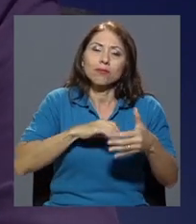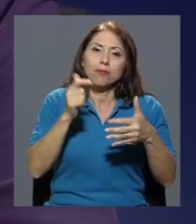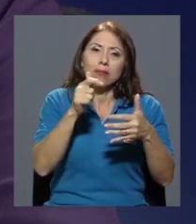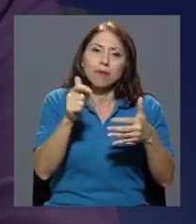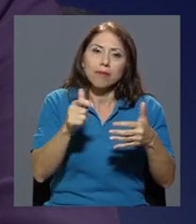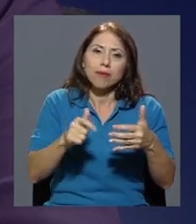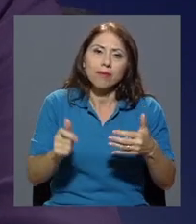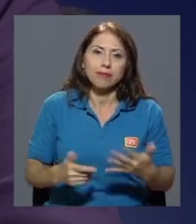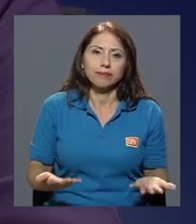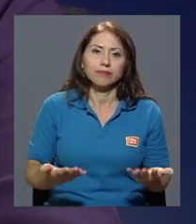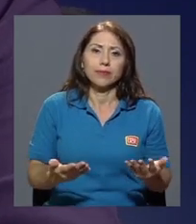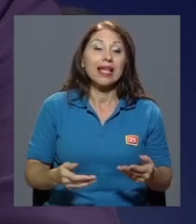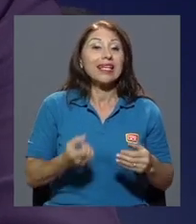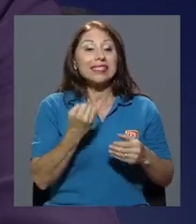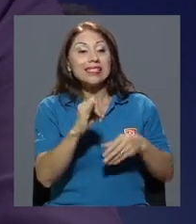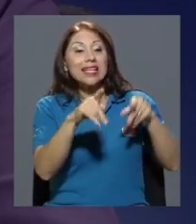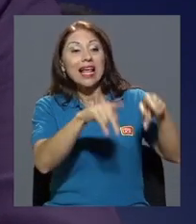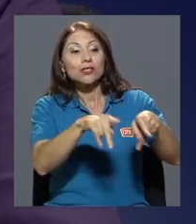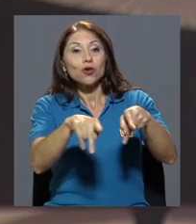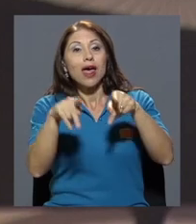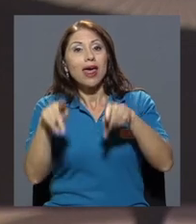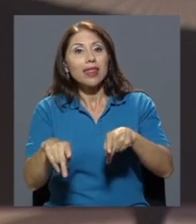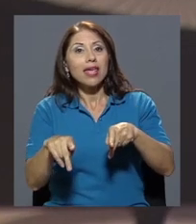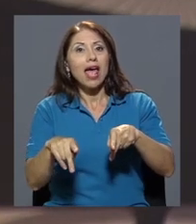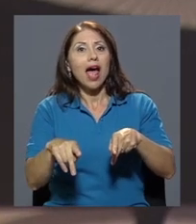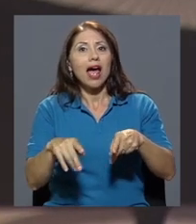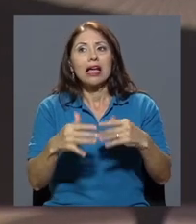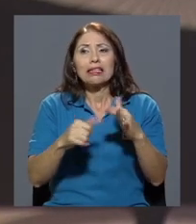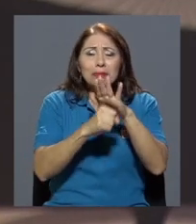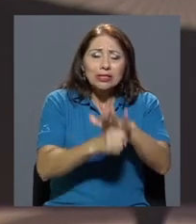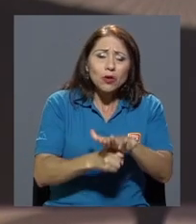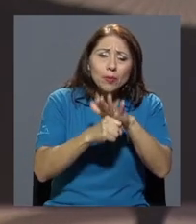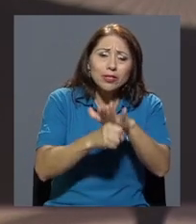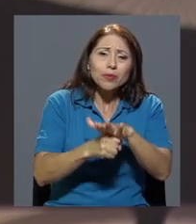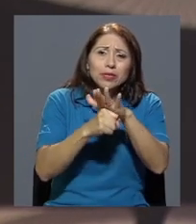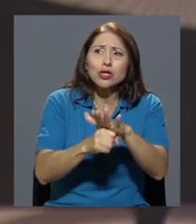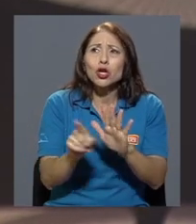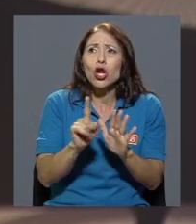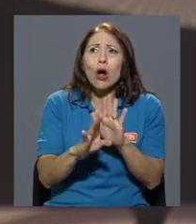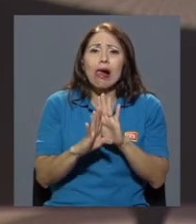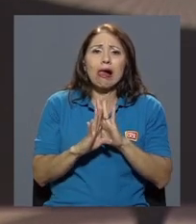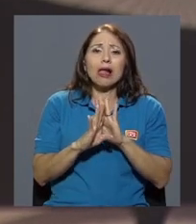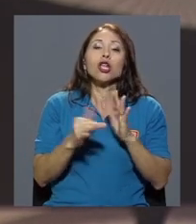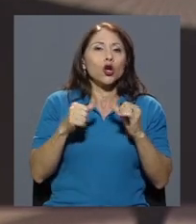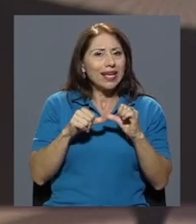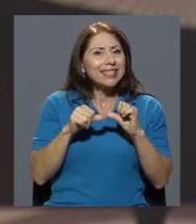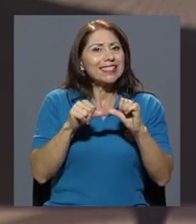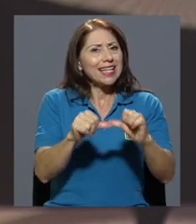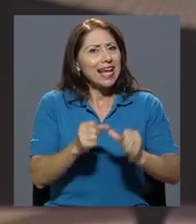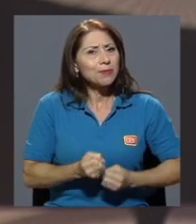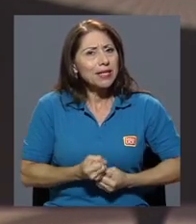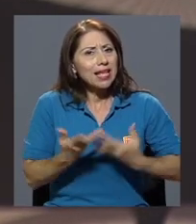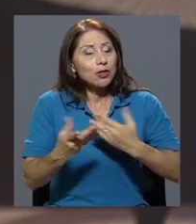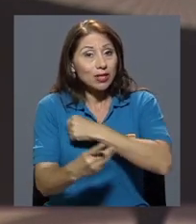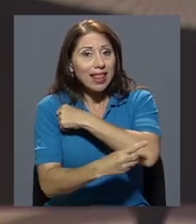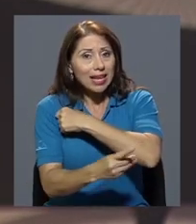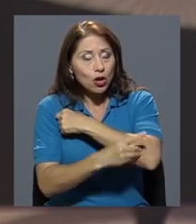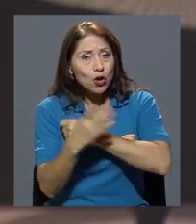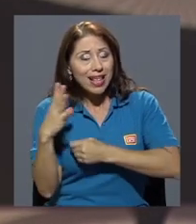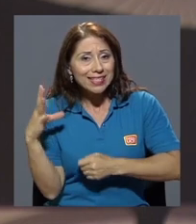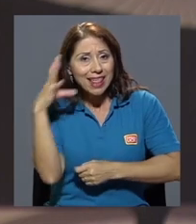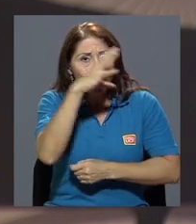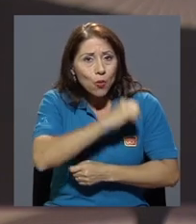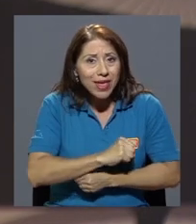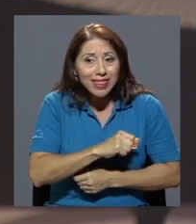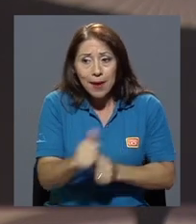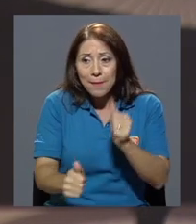ciudadanía no ceda ante la presión y que siga expresándose o sea, que sienta Daniel Ortega que efectivamente no cuenta con el